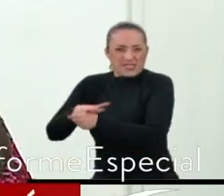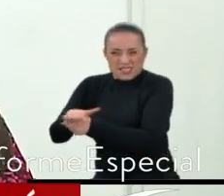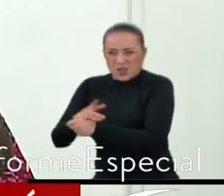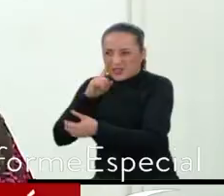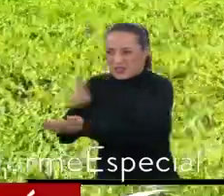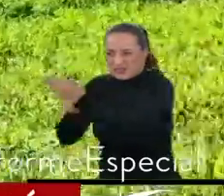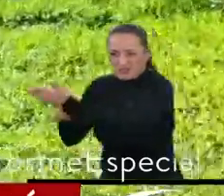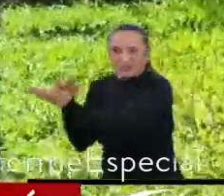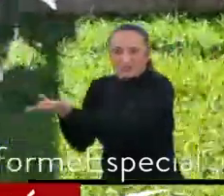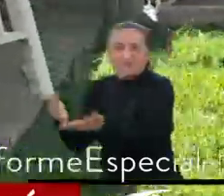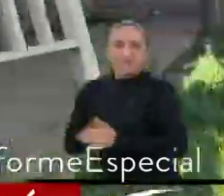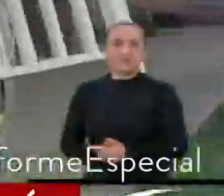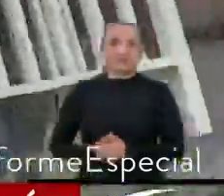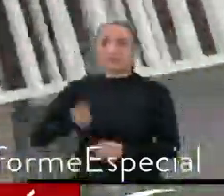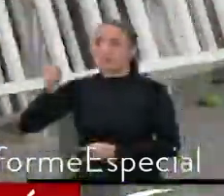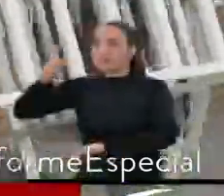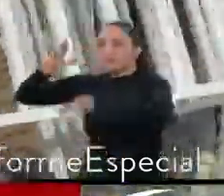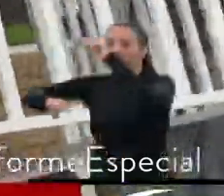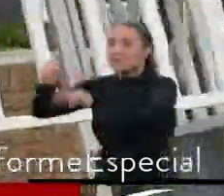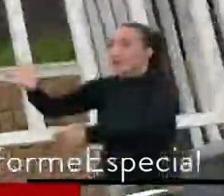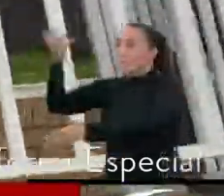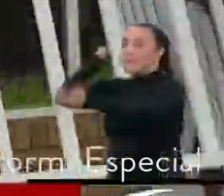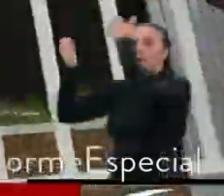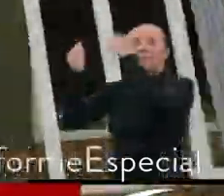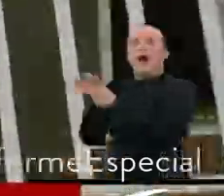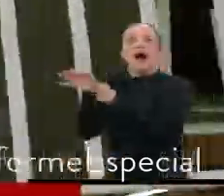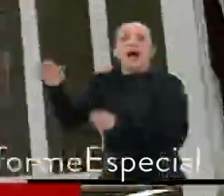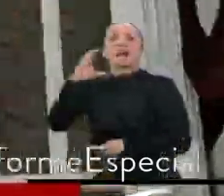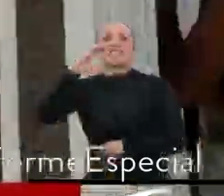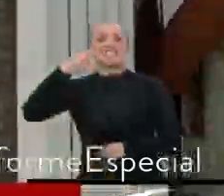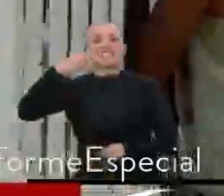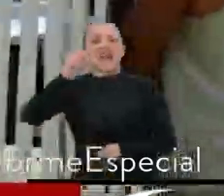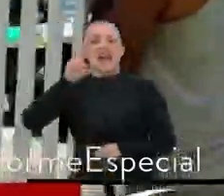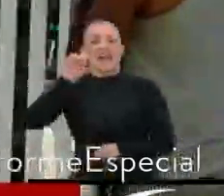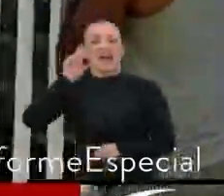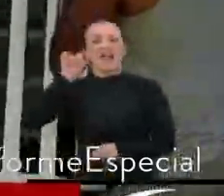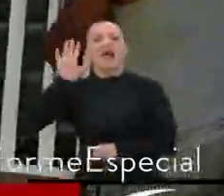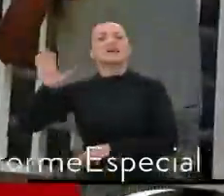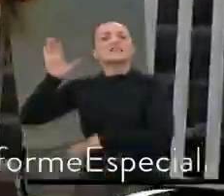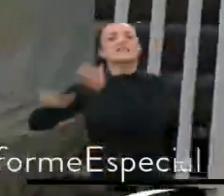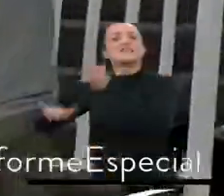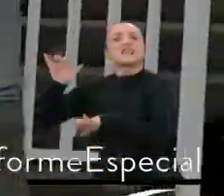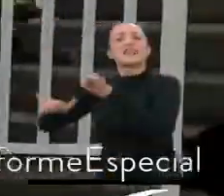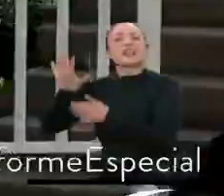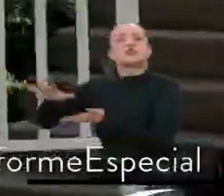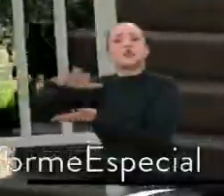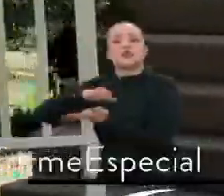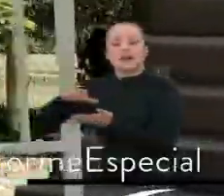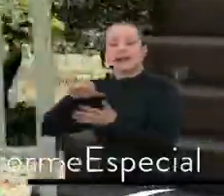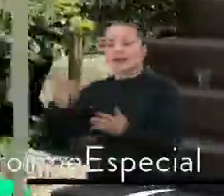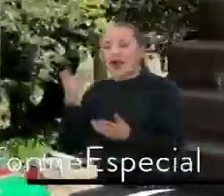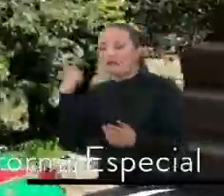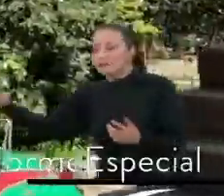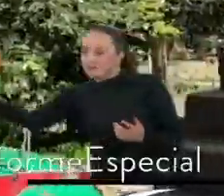venido presentando. Por la obra desmontada en Charalá, la Secretaría de Educación de Santander anunció que reunirá a las partes para llegar a un acuerdo.